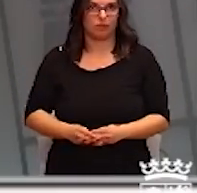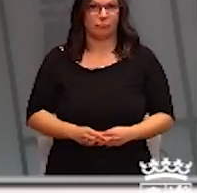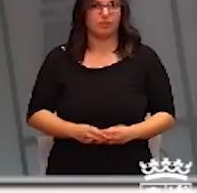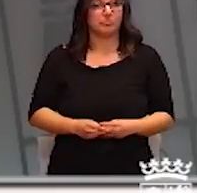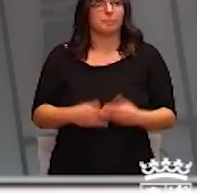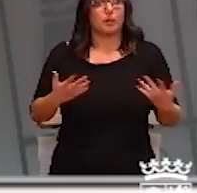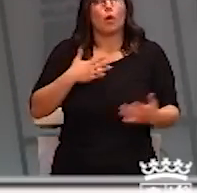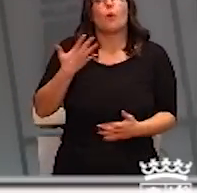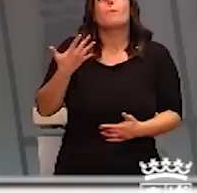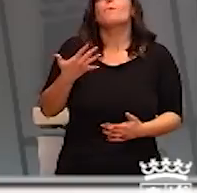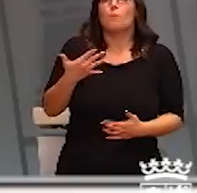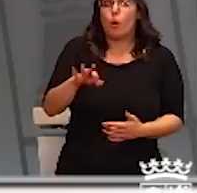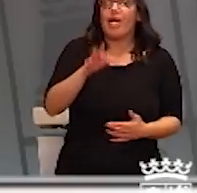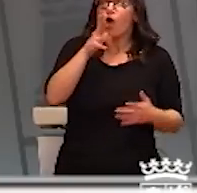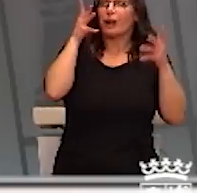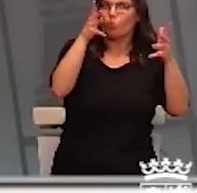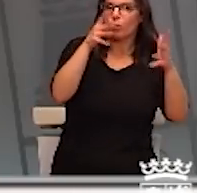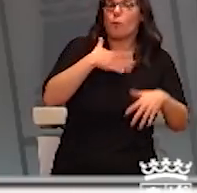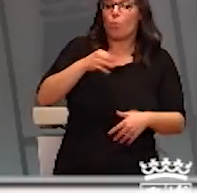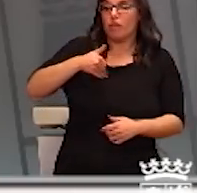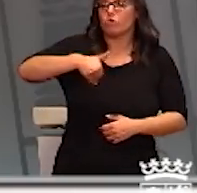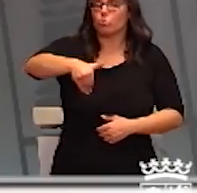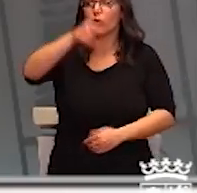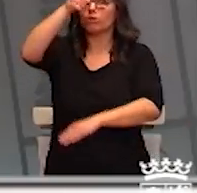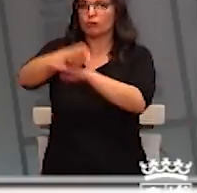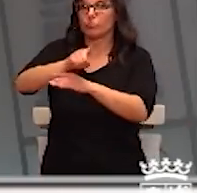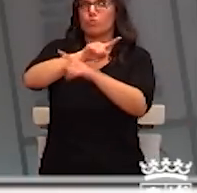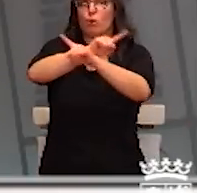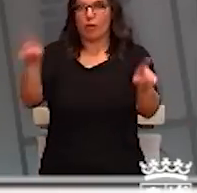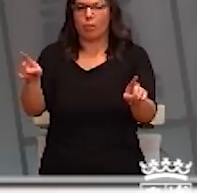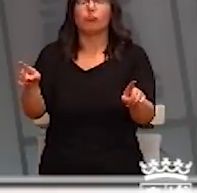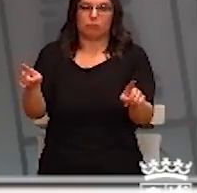Y puede pasar a ser una obligación. Sí.